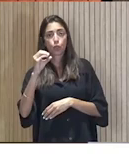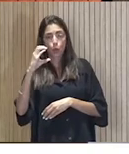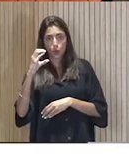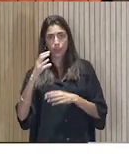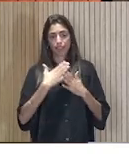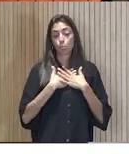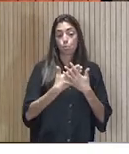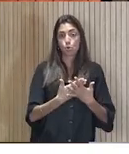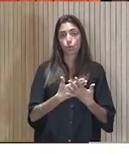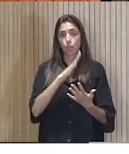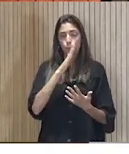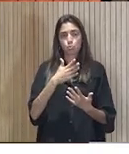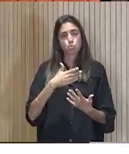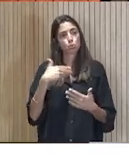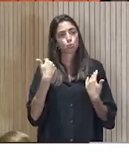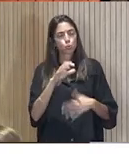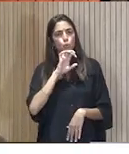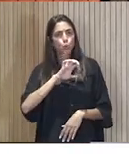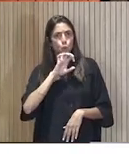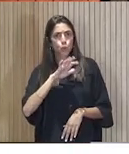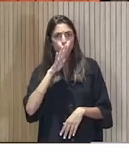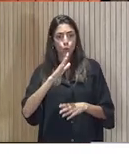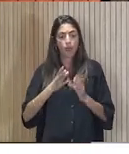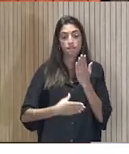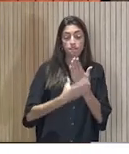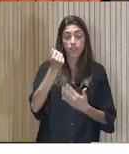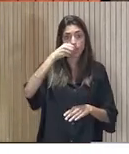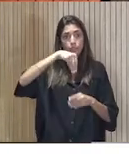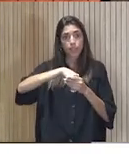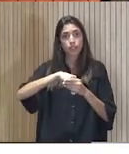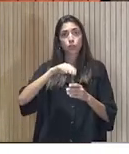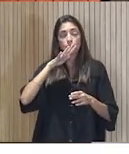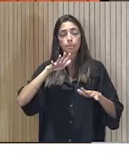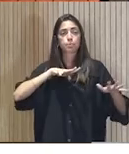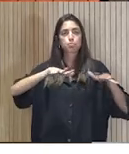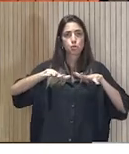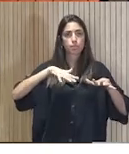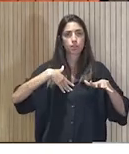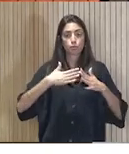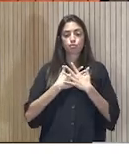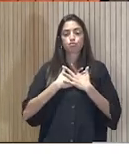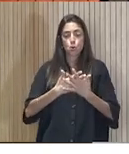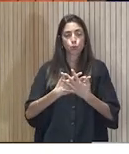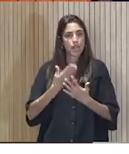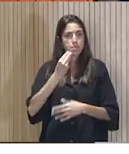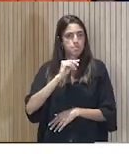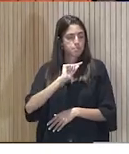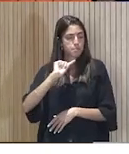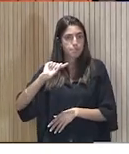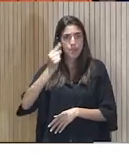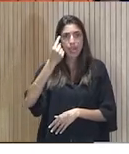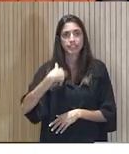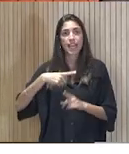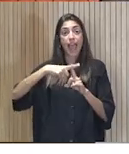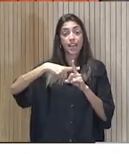que en una organización, en la federación, que es el movimiento voluntario mayor en el mundo, no existiese a nivel de